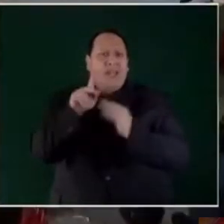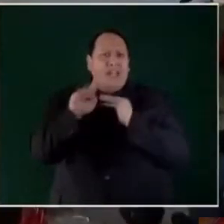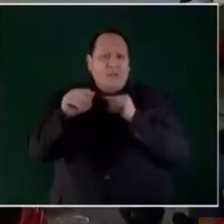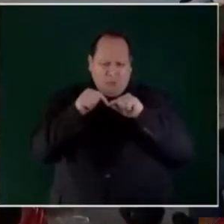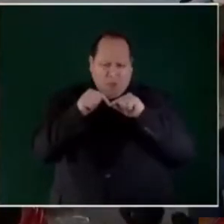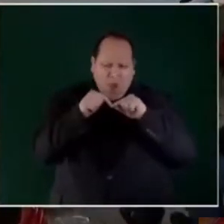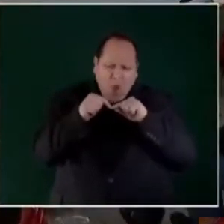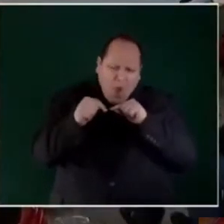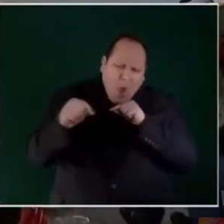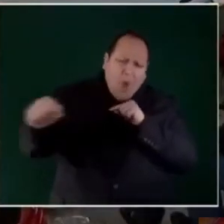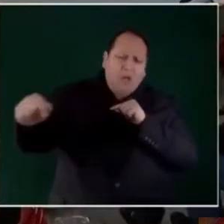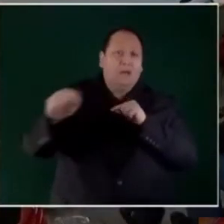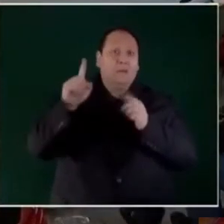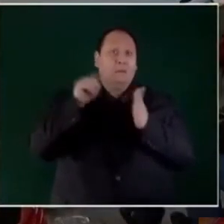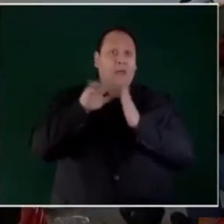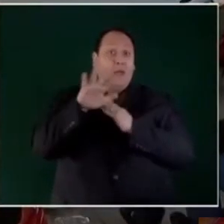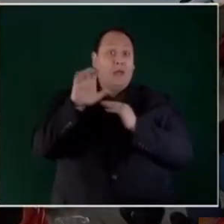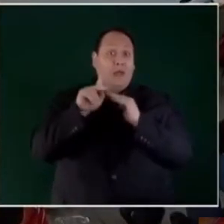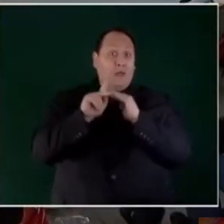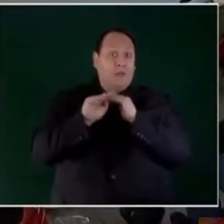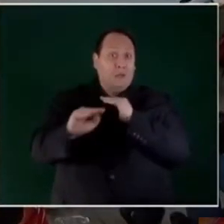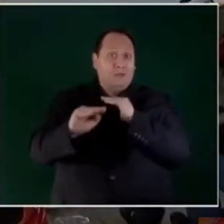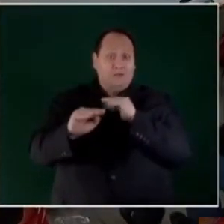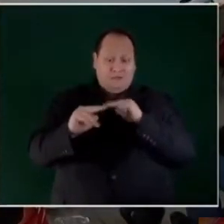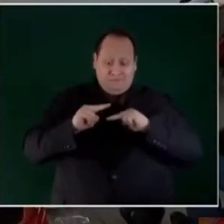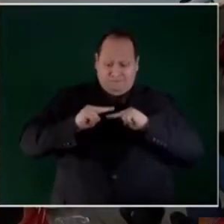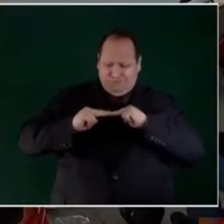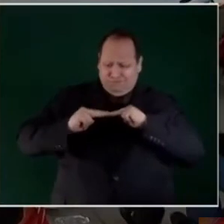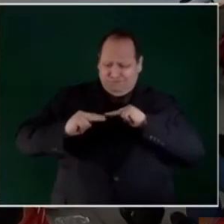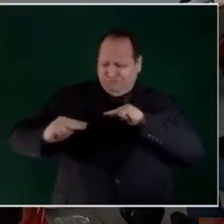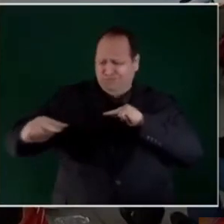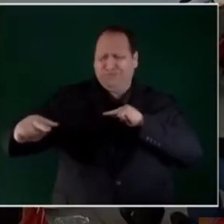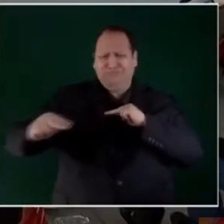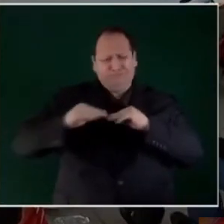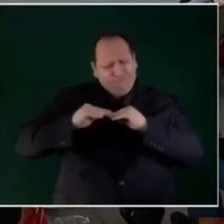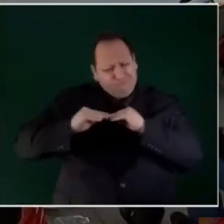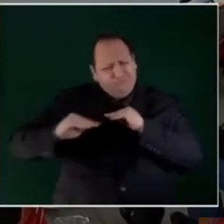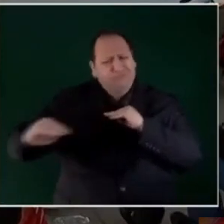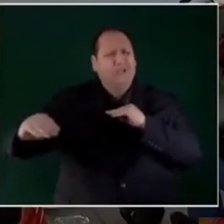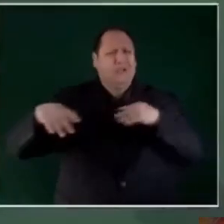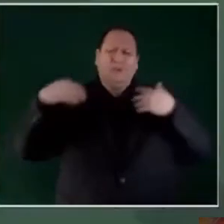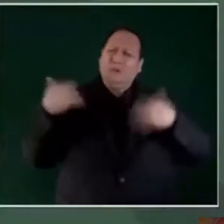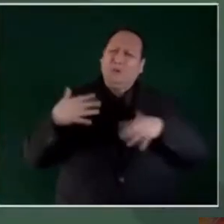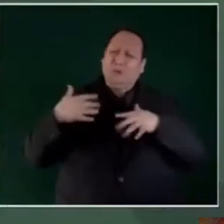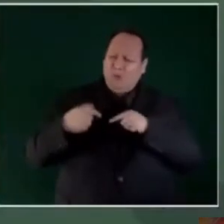kilómetros de vías férreas. Es una gran obra,